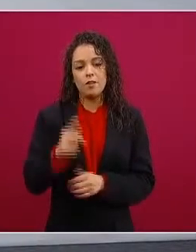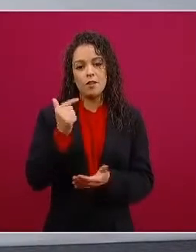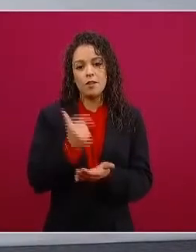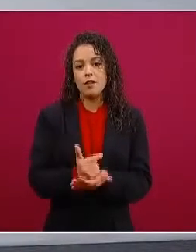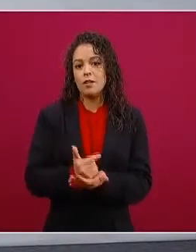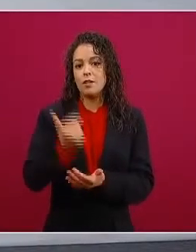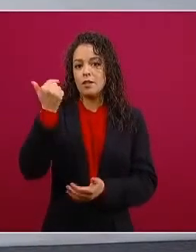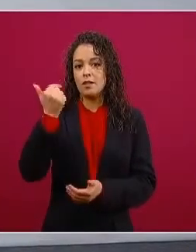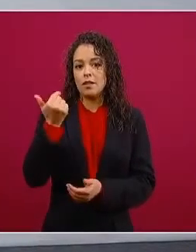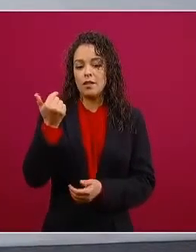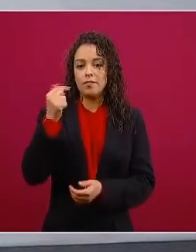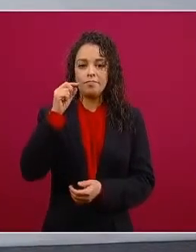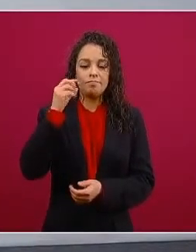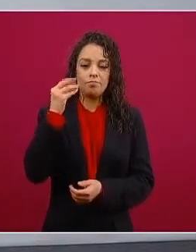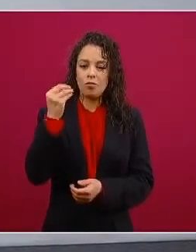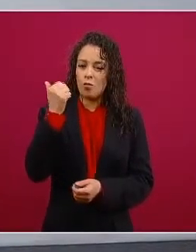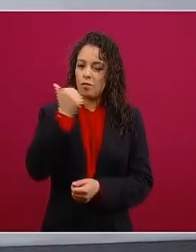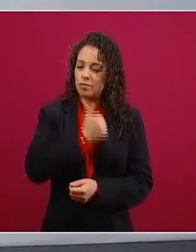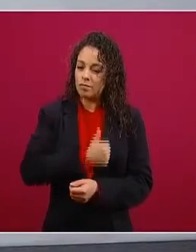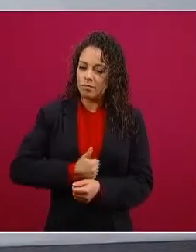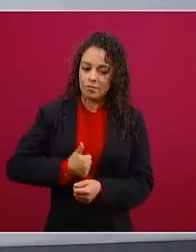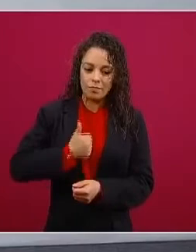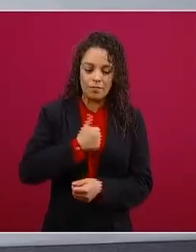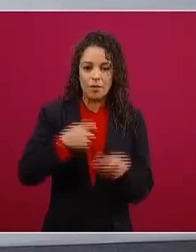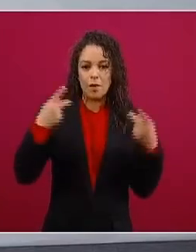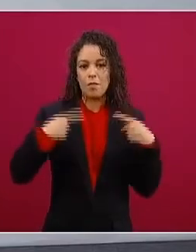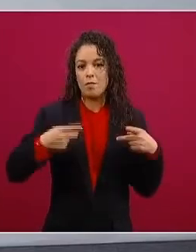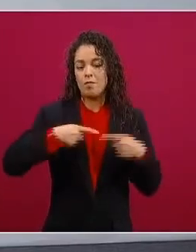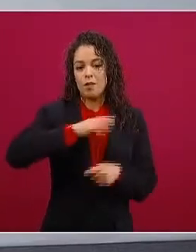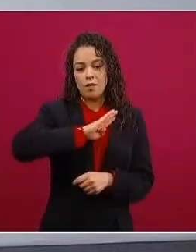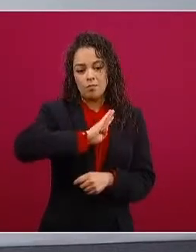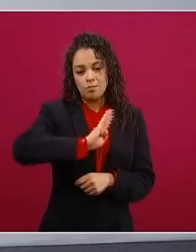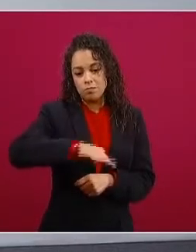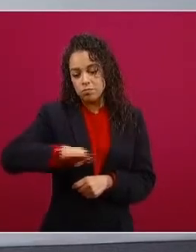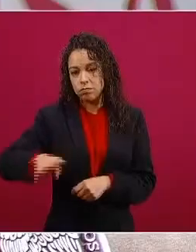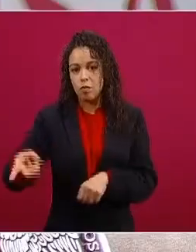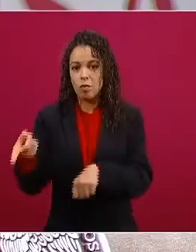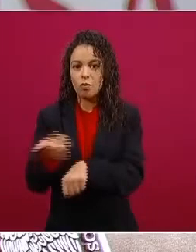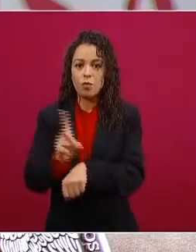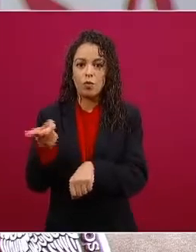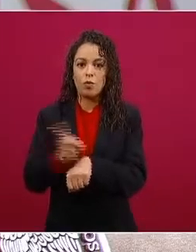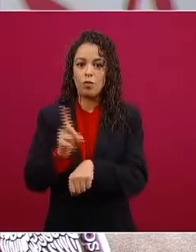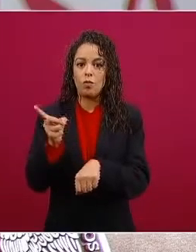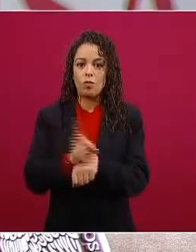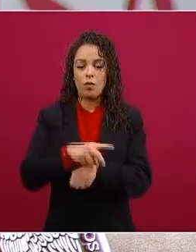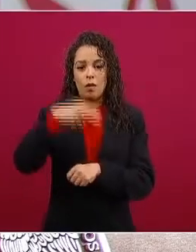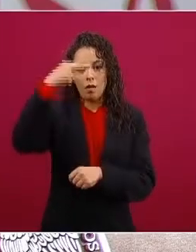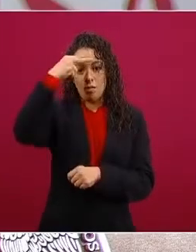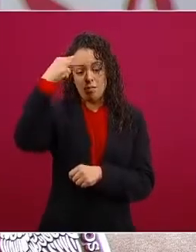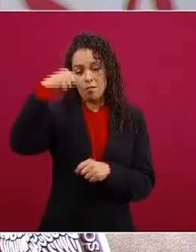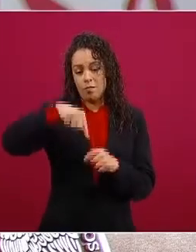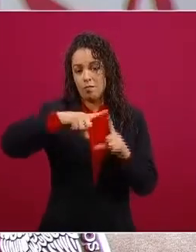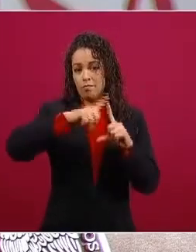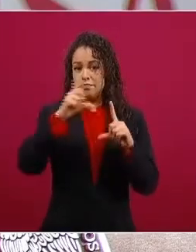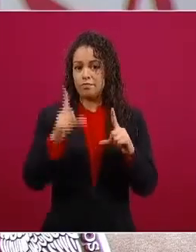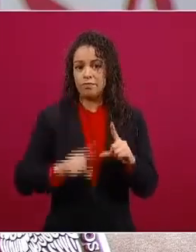pierden la vida muchos mexicanos diariamente estamos